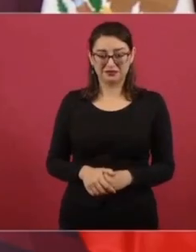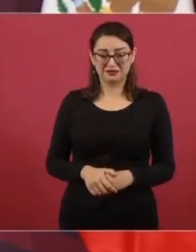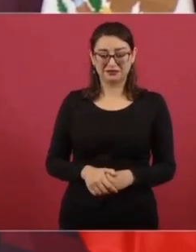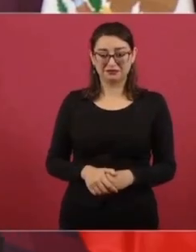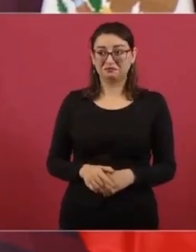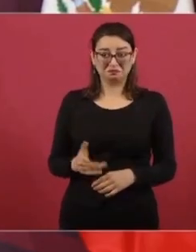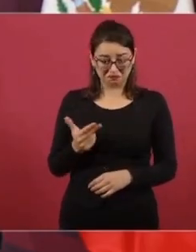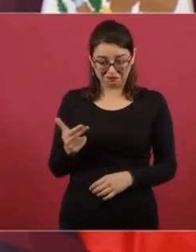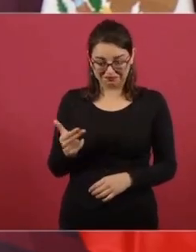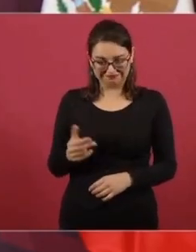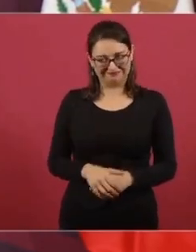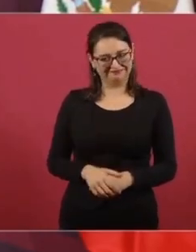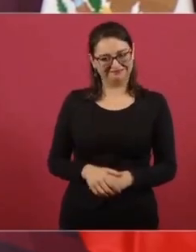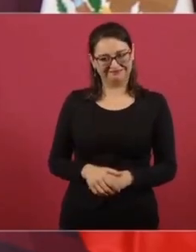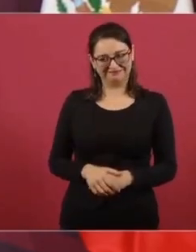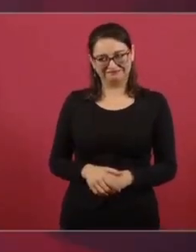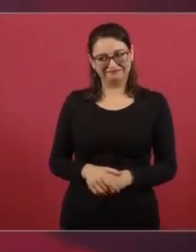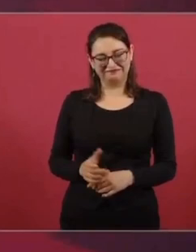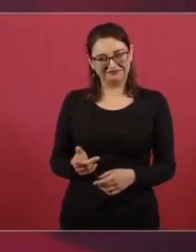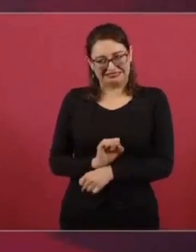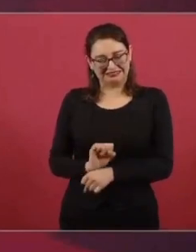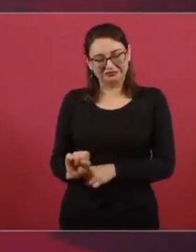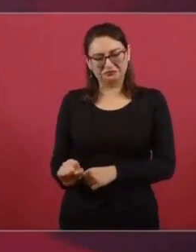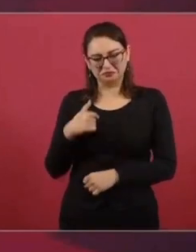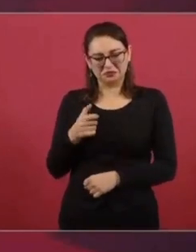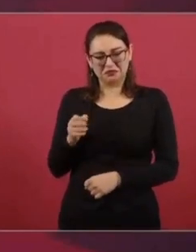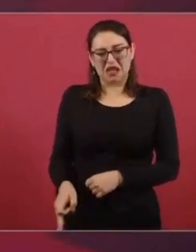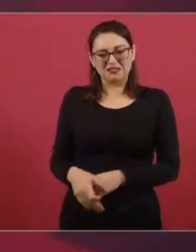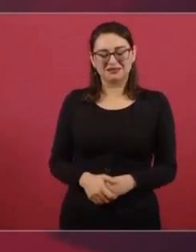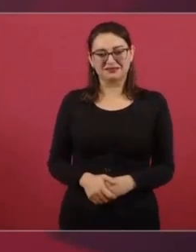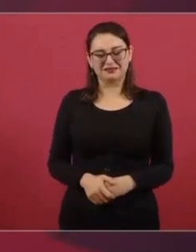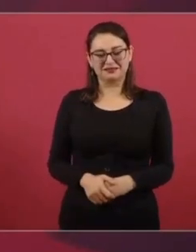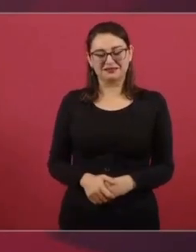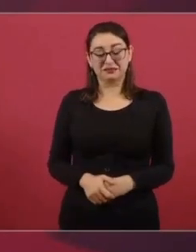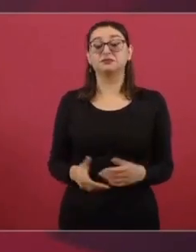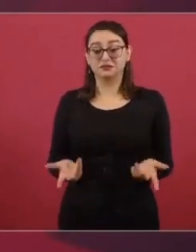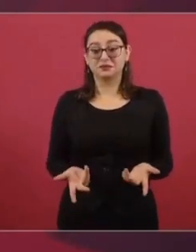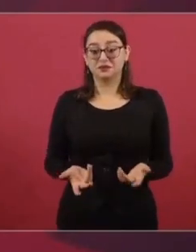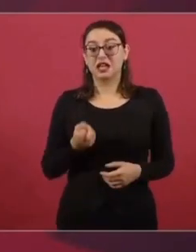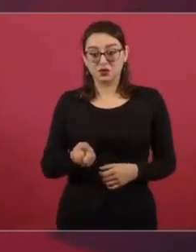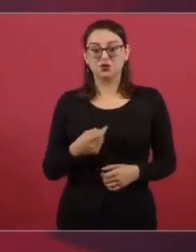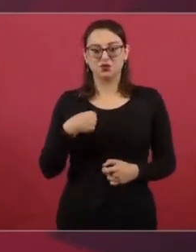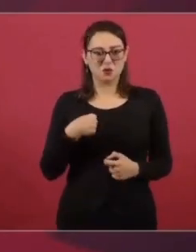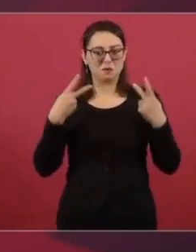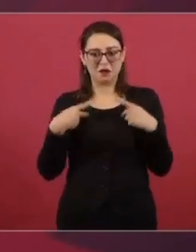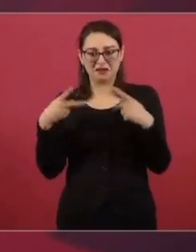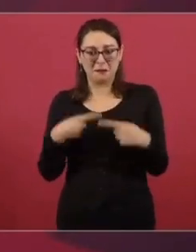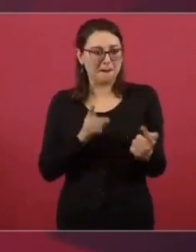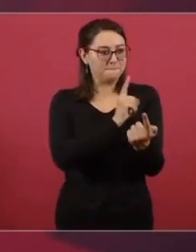hoteles. Entonces, todo eso, pues nos fue acercando a la gente.